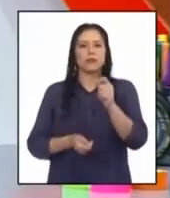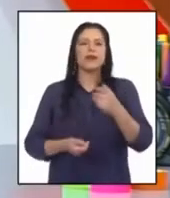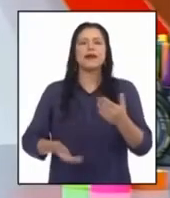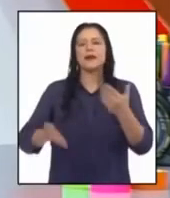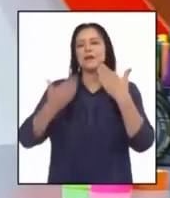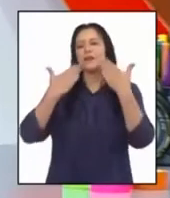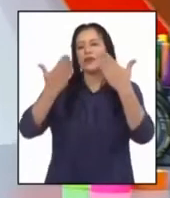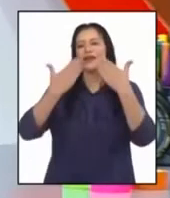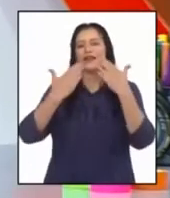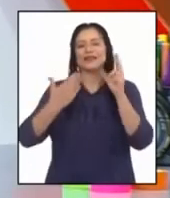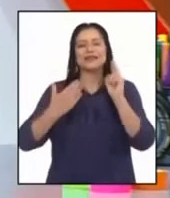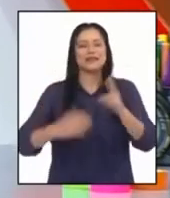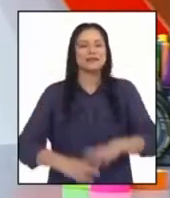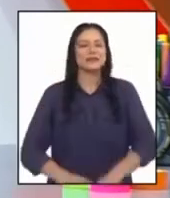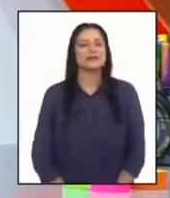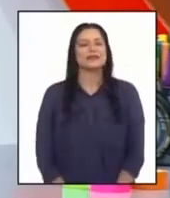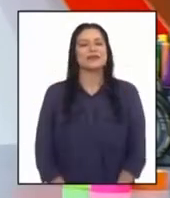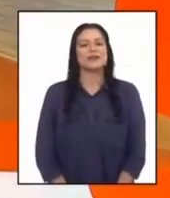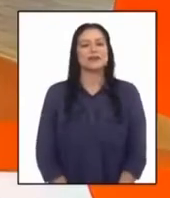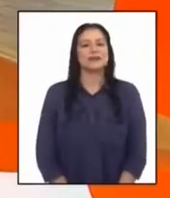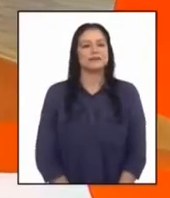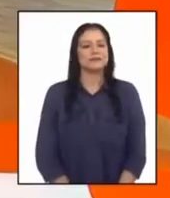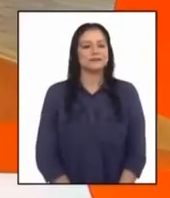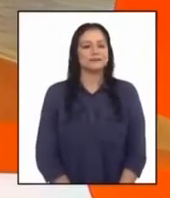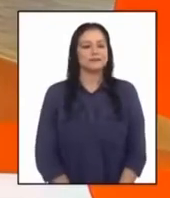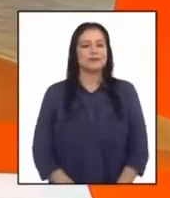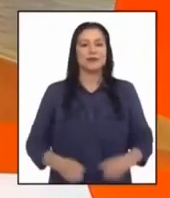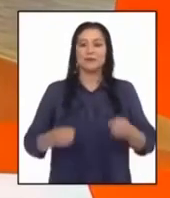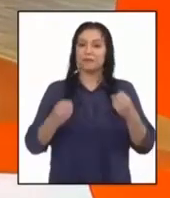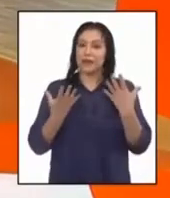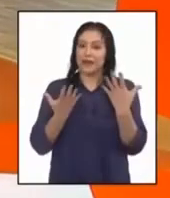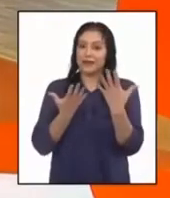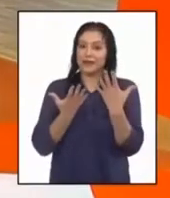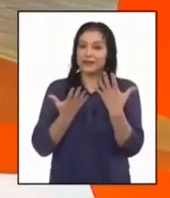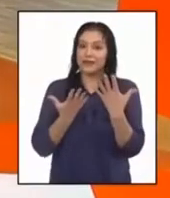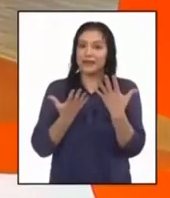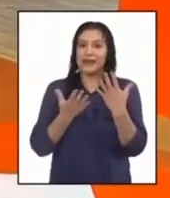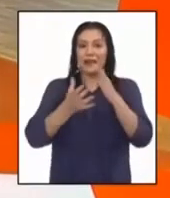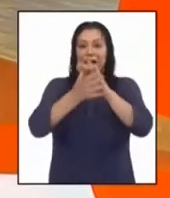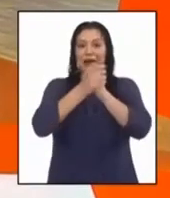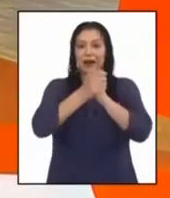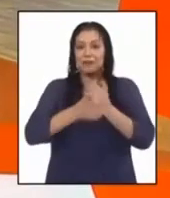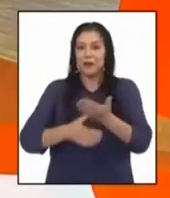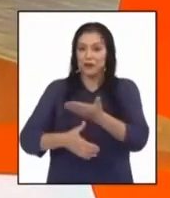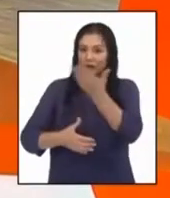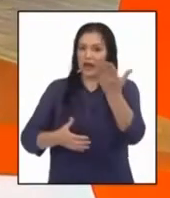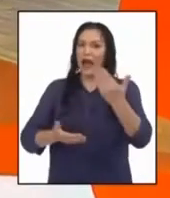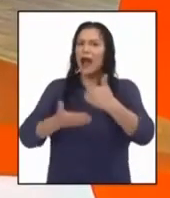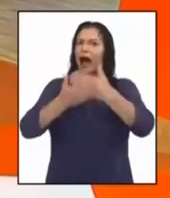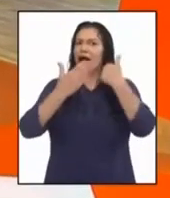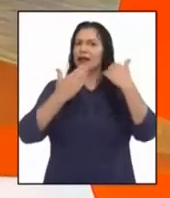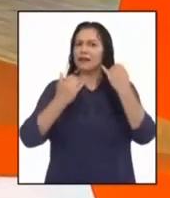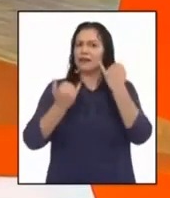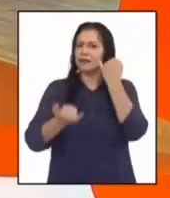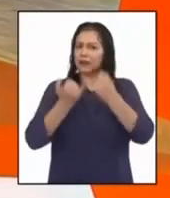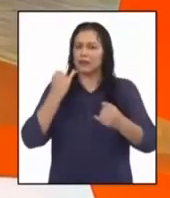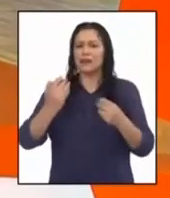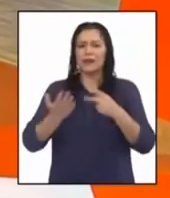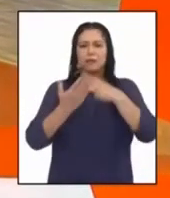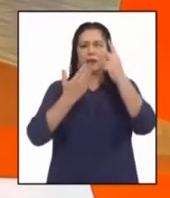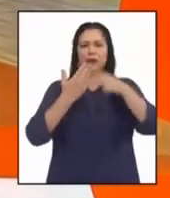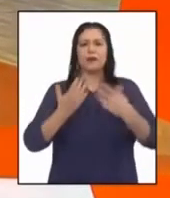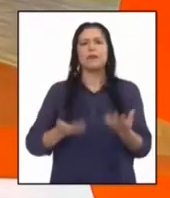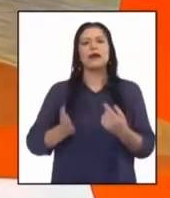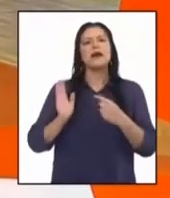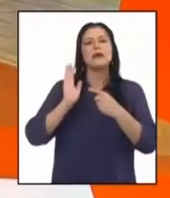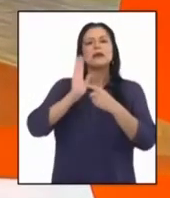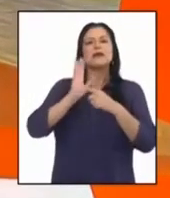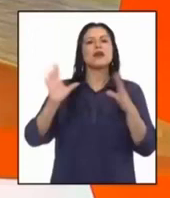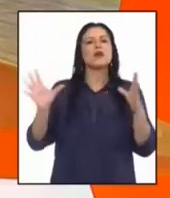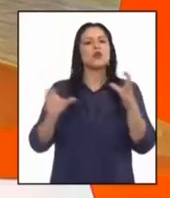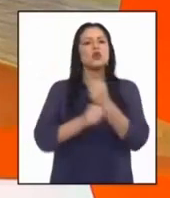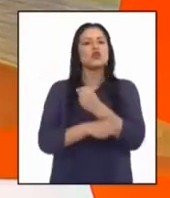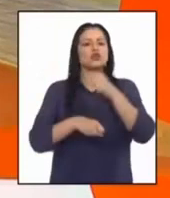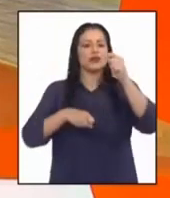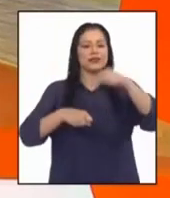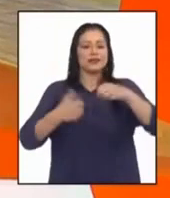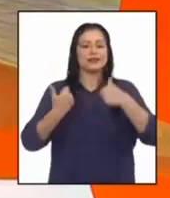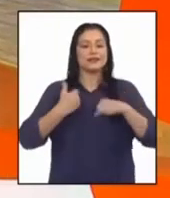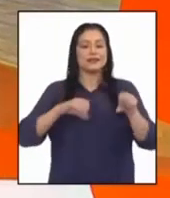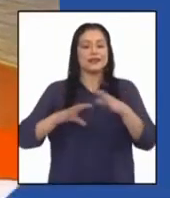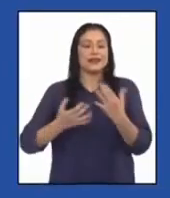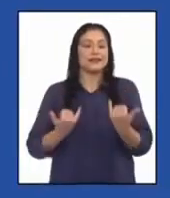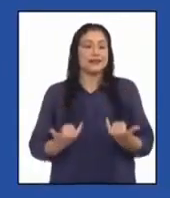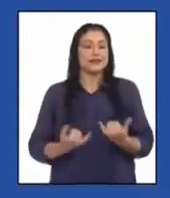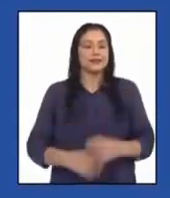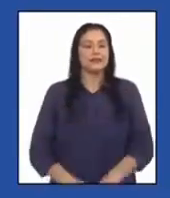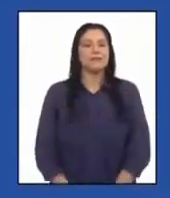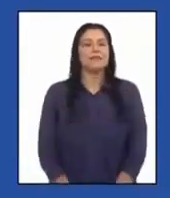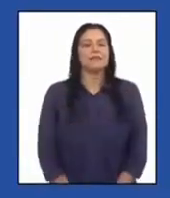¡Muchas gracias, profesora! Bien, amigas y amigos, antes de terminar el programa daremos a conocer las conclusiones sobre la actividad